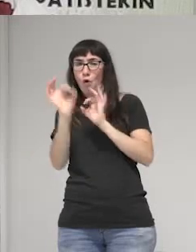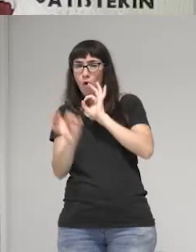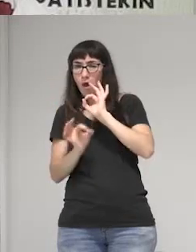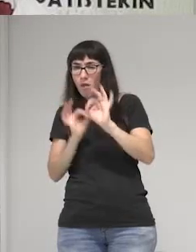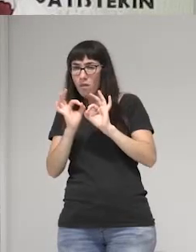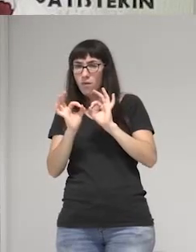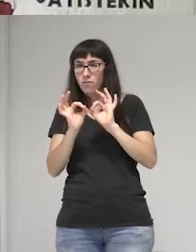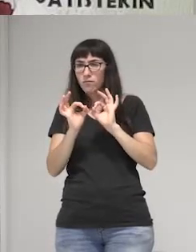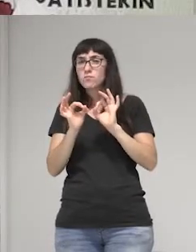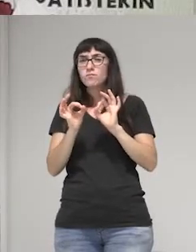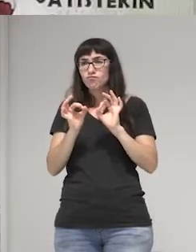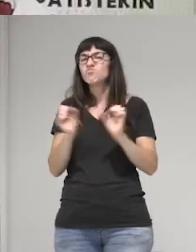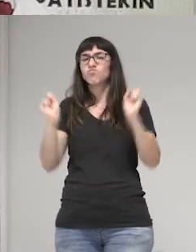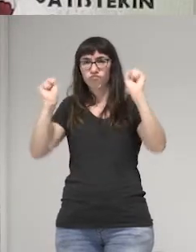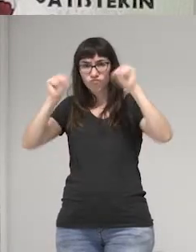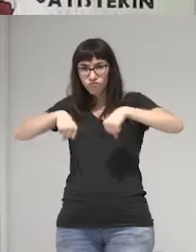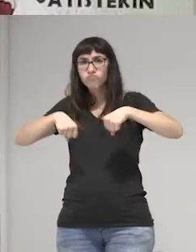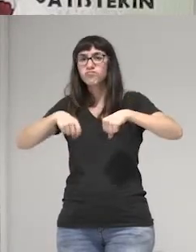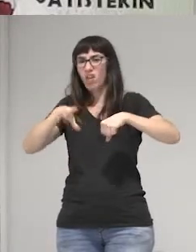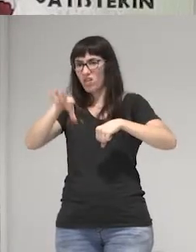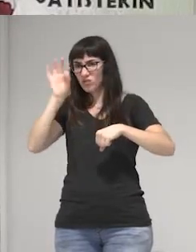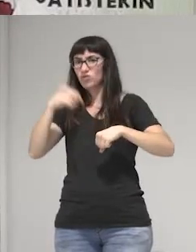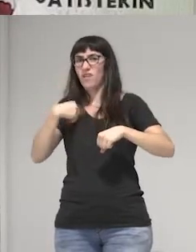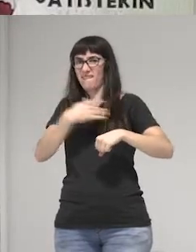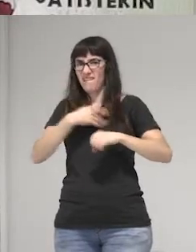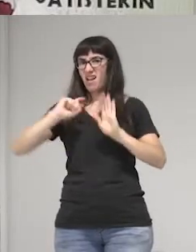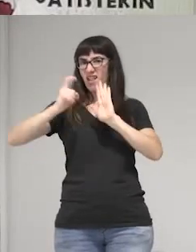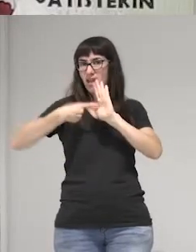definiéramos hacer esta presentación de ley,